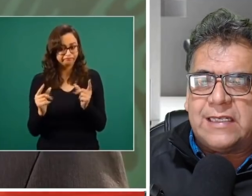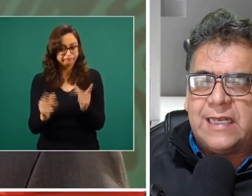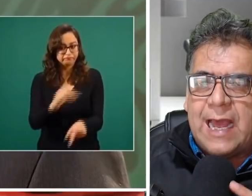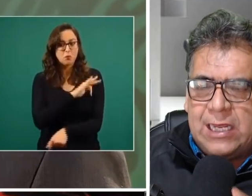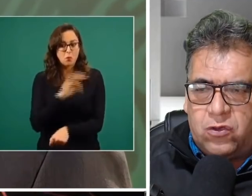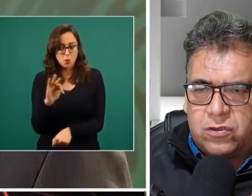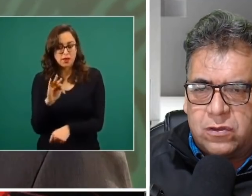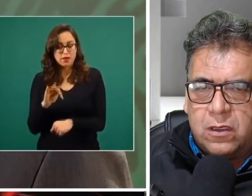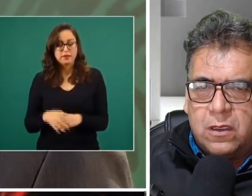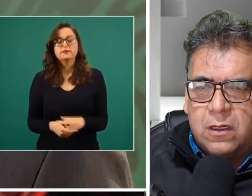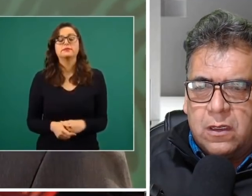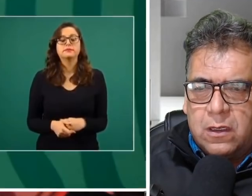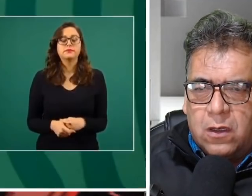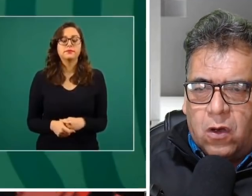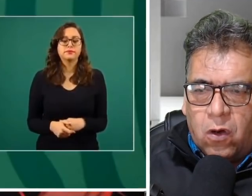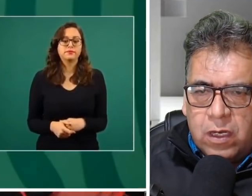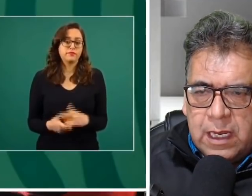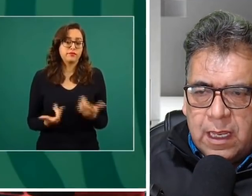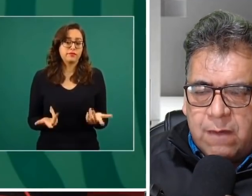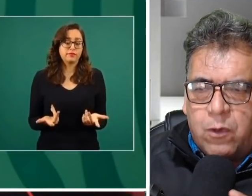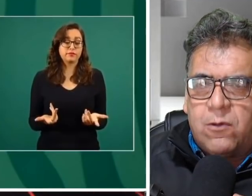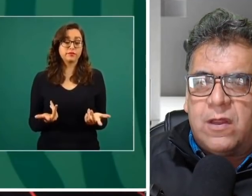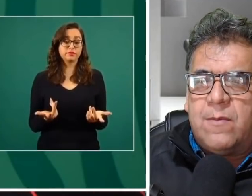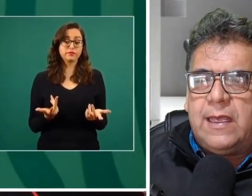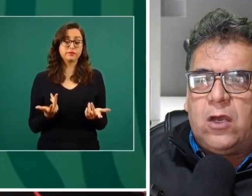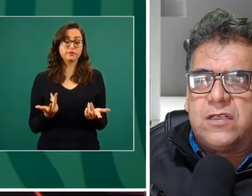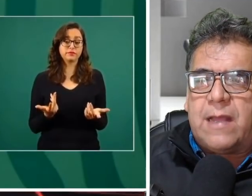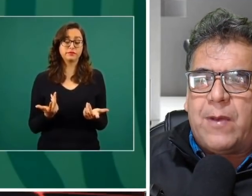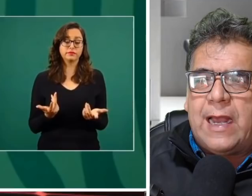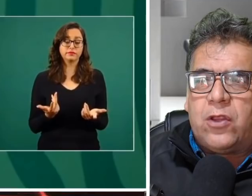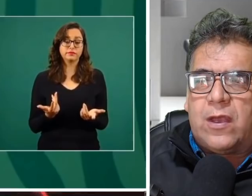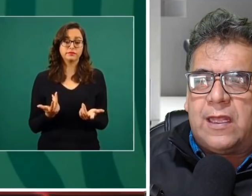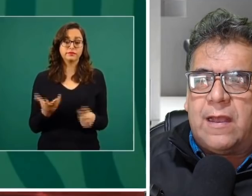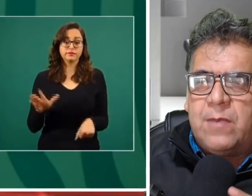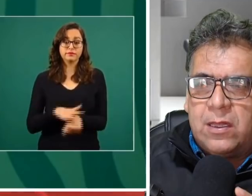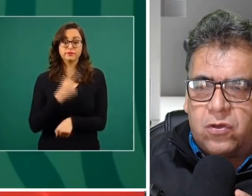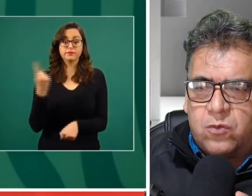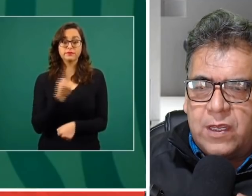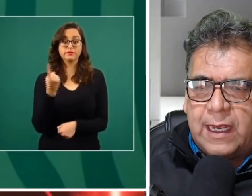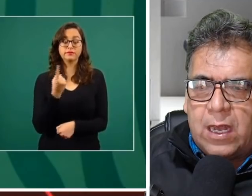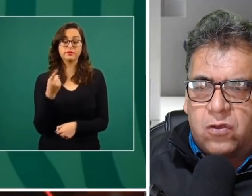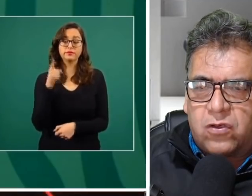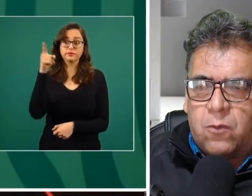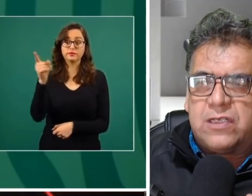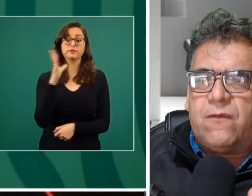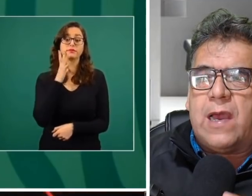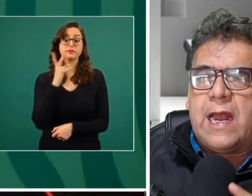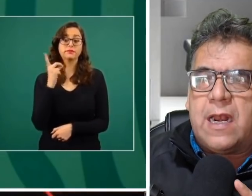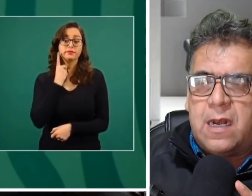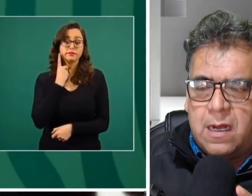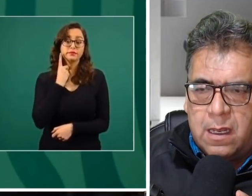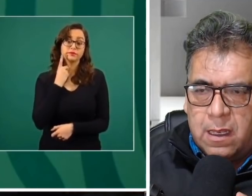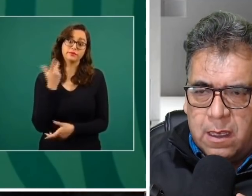carcelarios. Hoy el pueblo de México está pagando arrendamientos muy caros como si